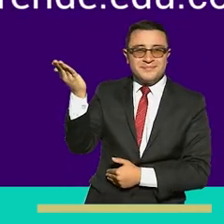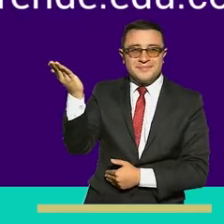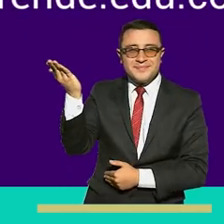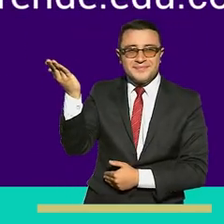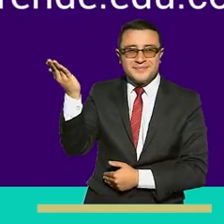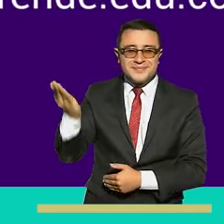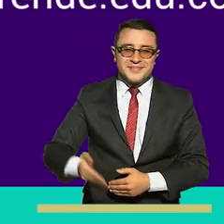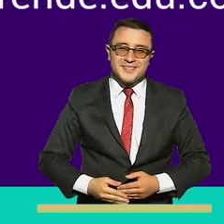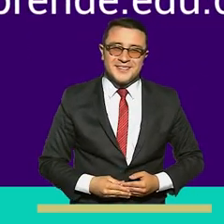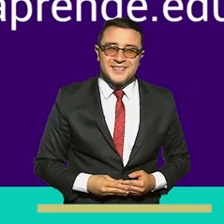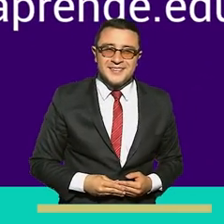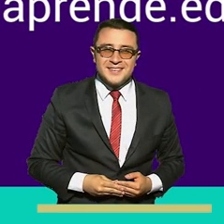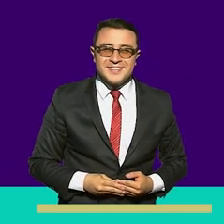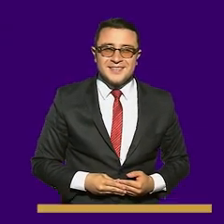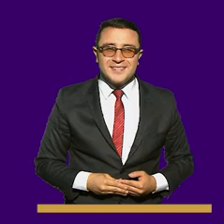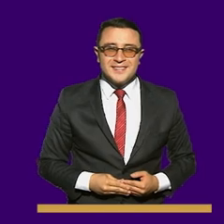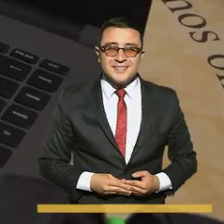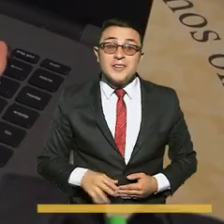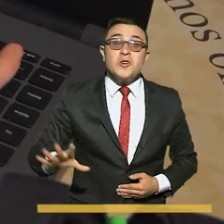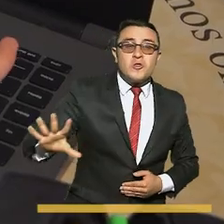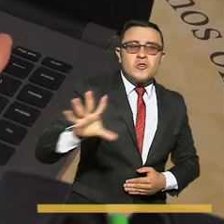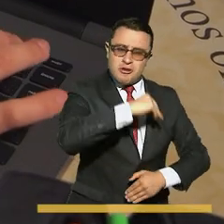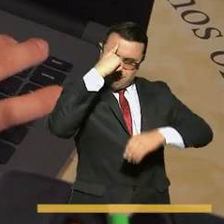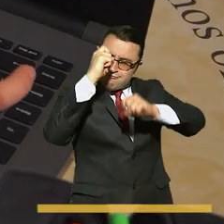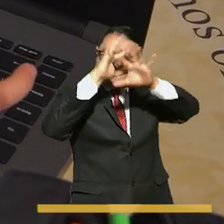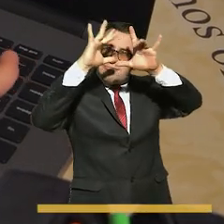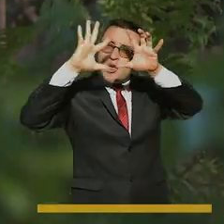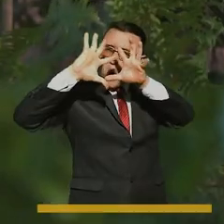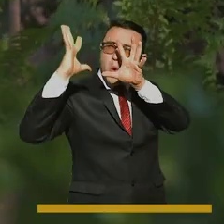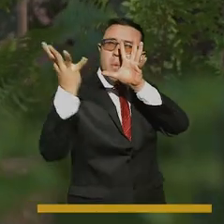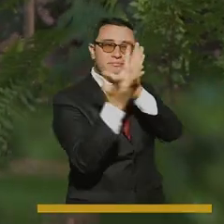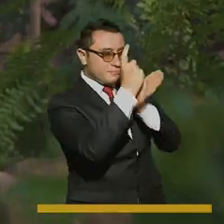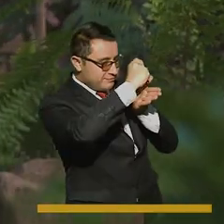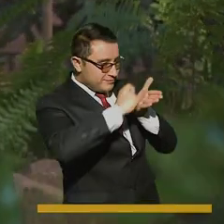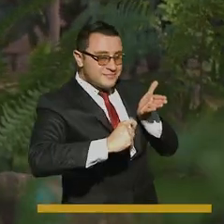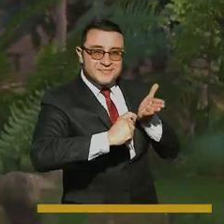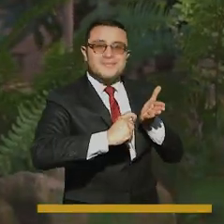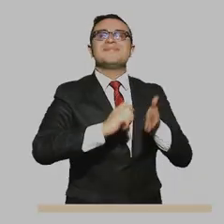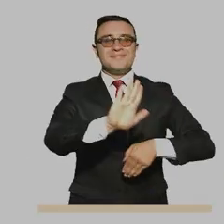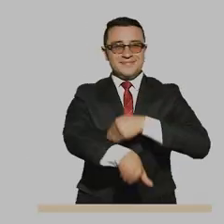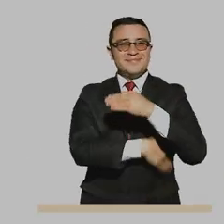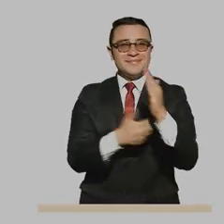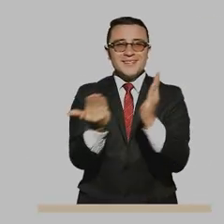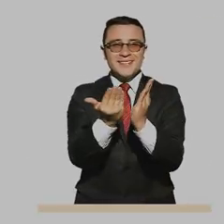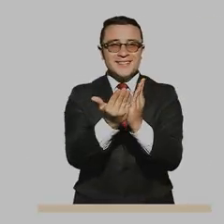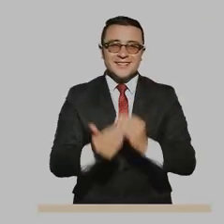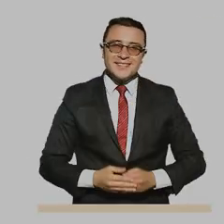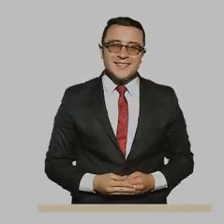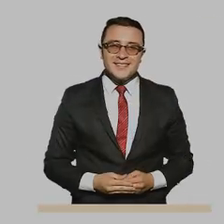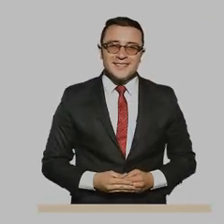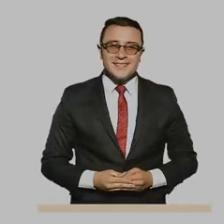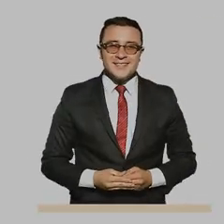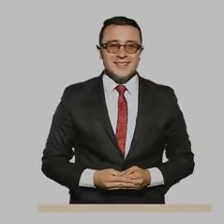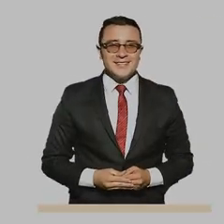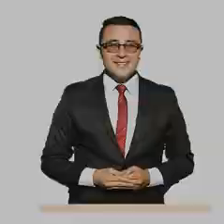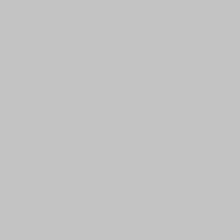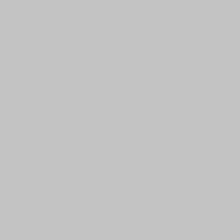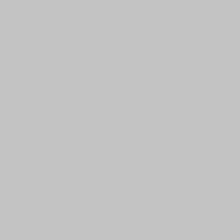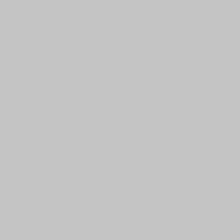.colombiaaprende.edu.co Todos tenemos un mundo por escribir Ministerio de Educación